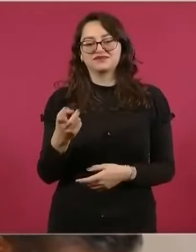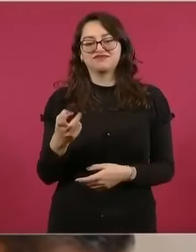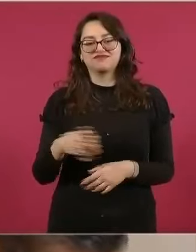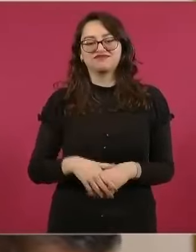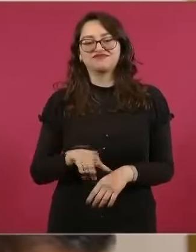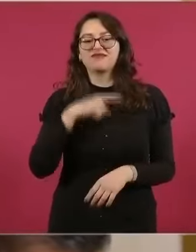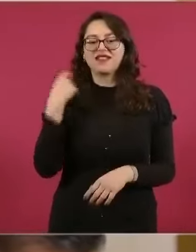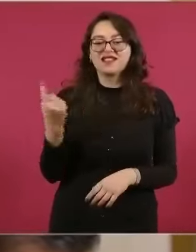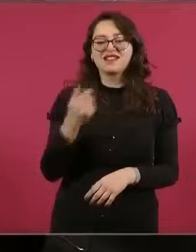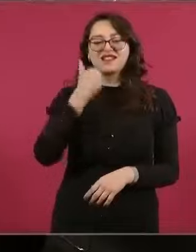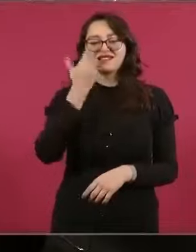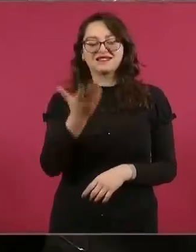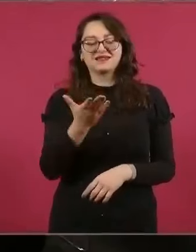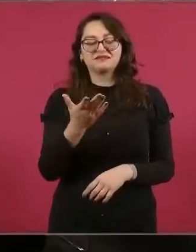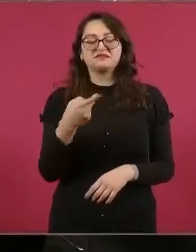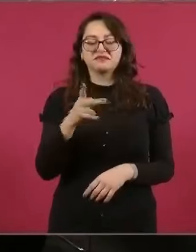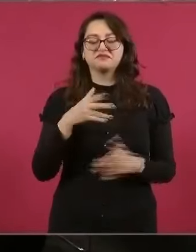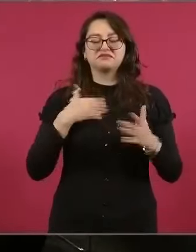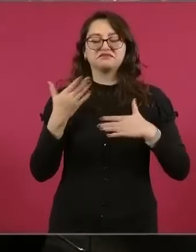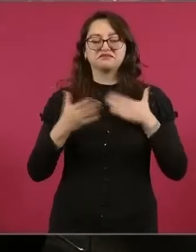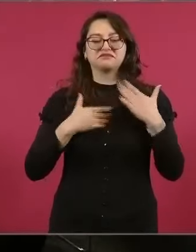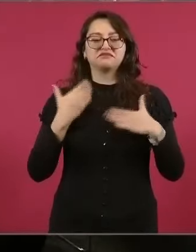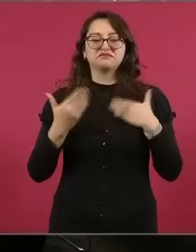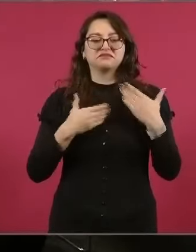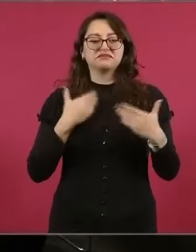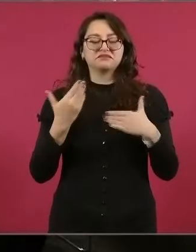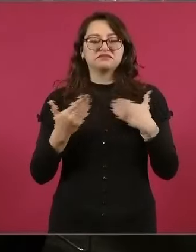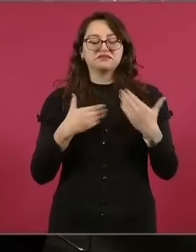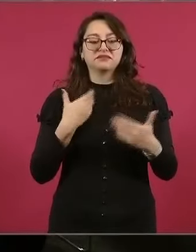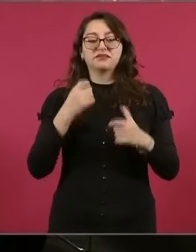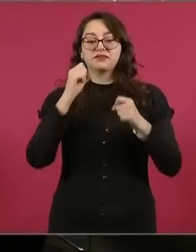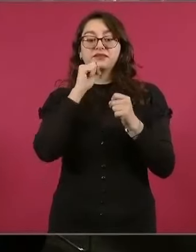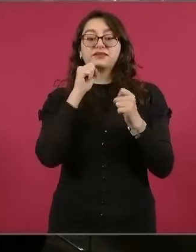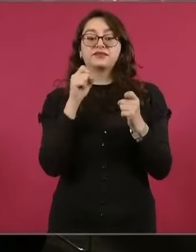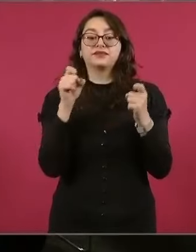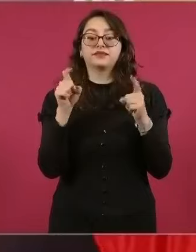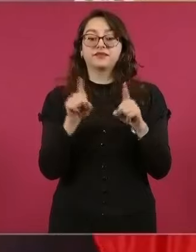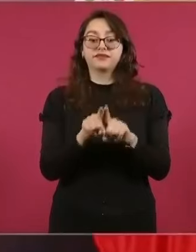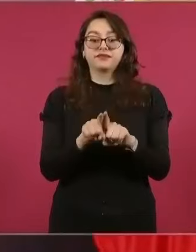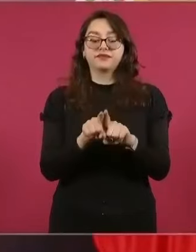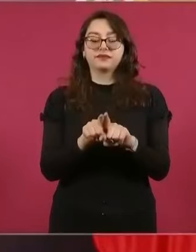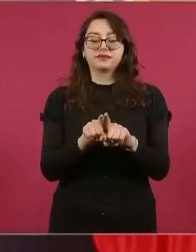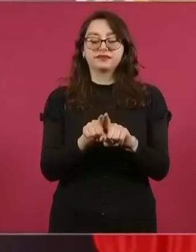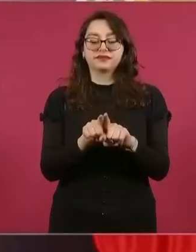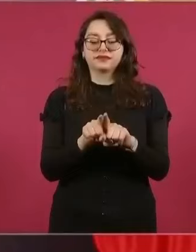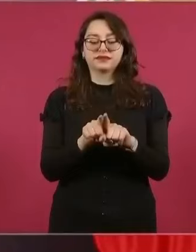Pero la pasamos muy bien. También aprovecho para felicitar a